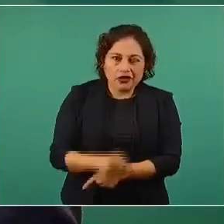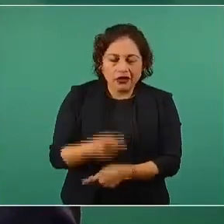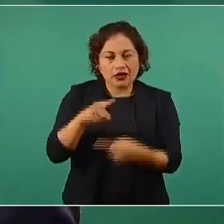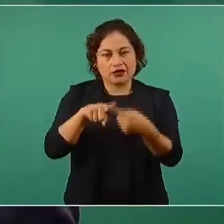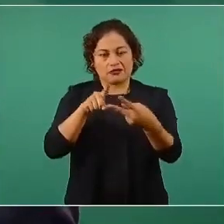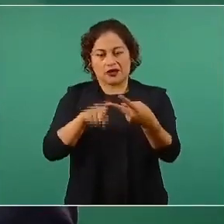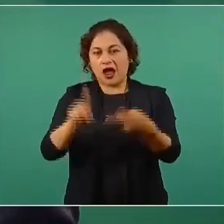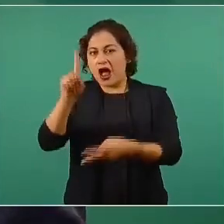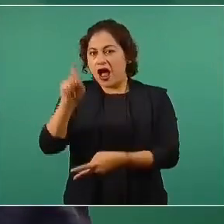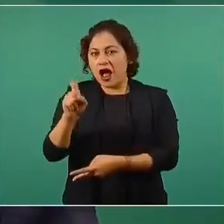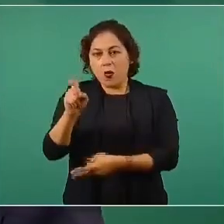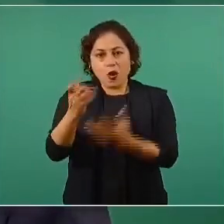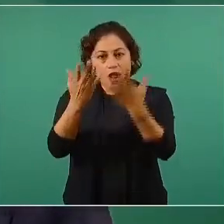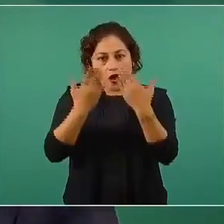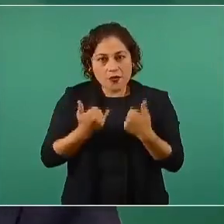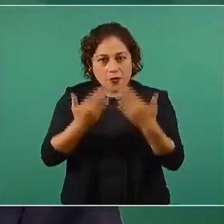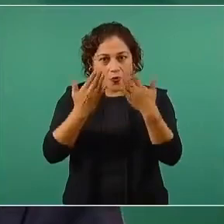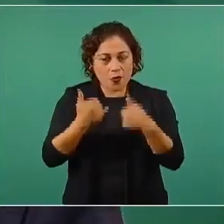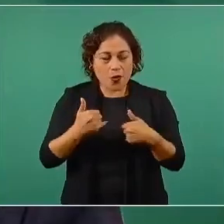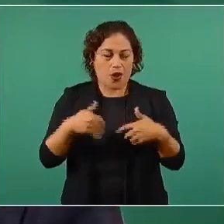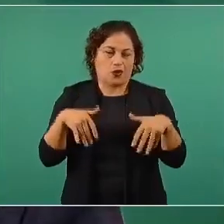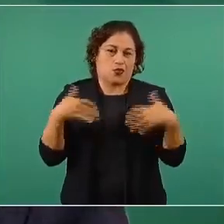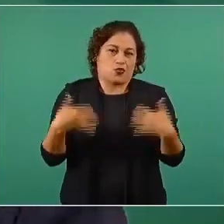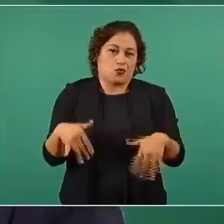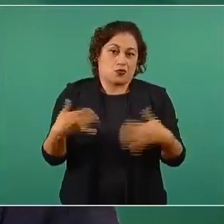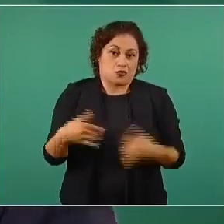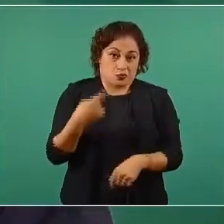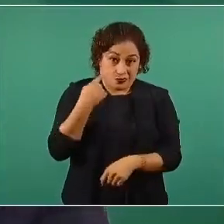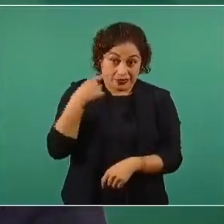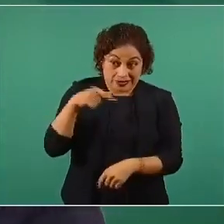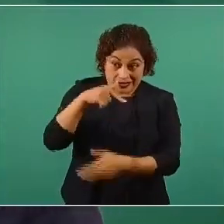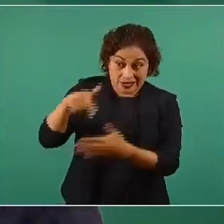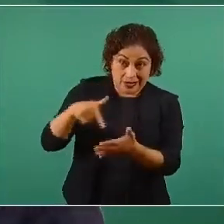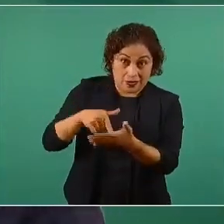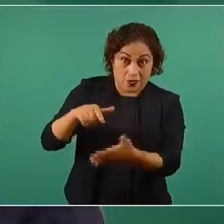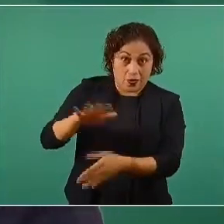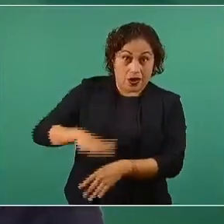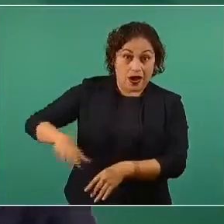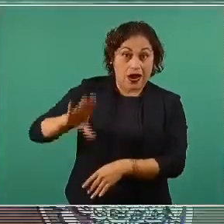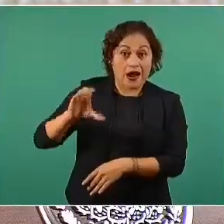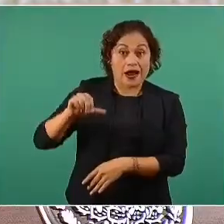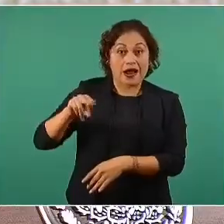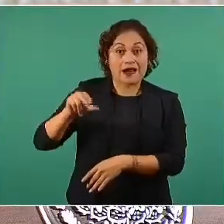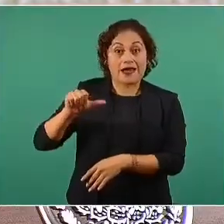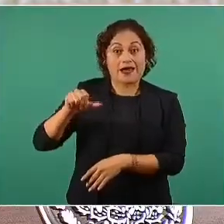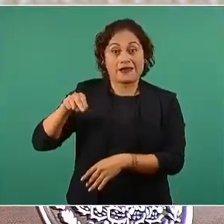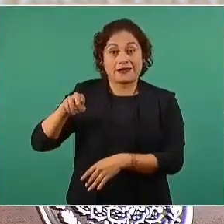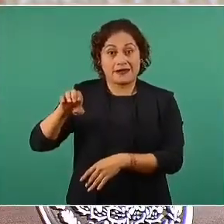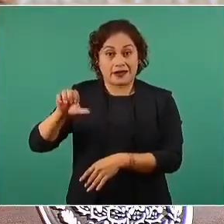estamos hablando de Cananea entonces